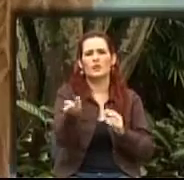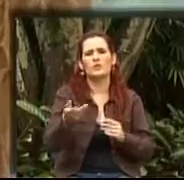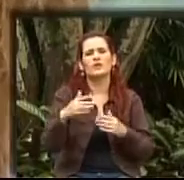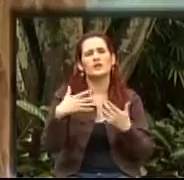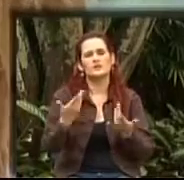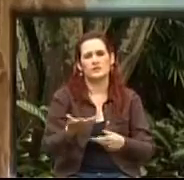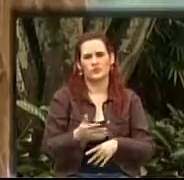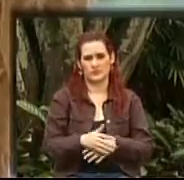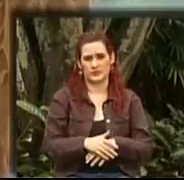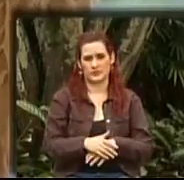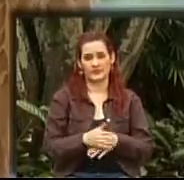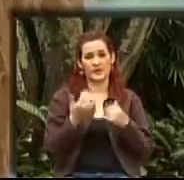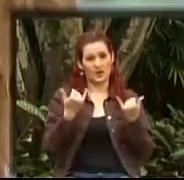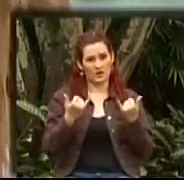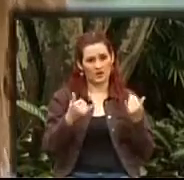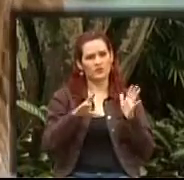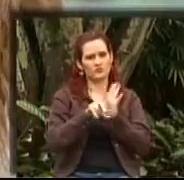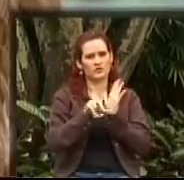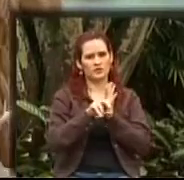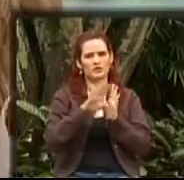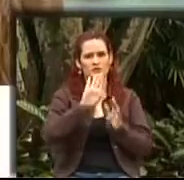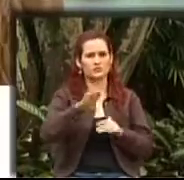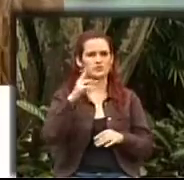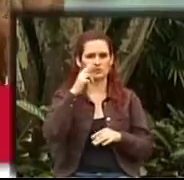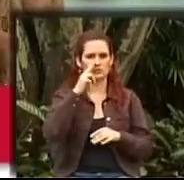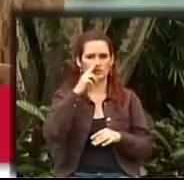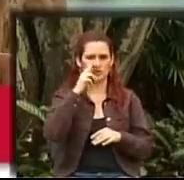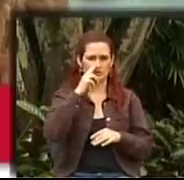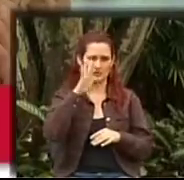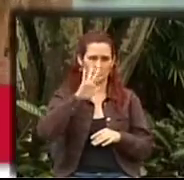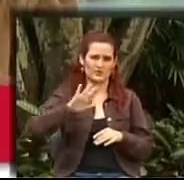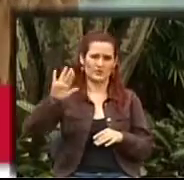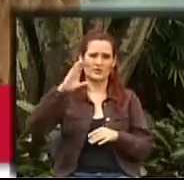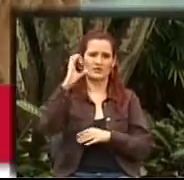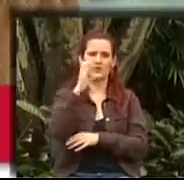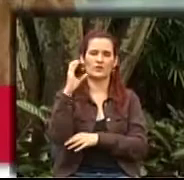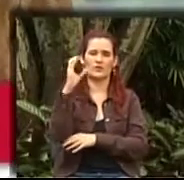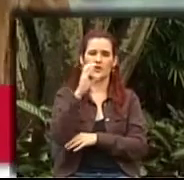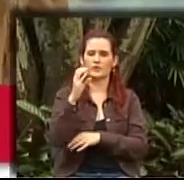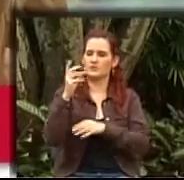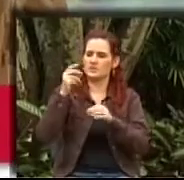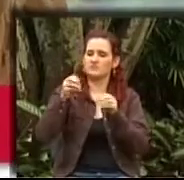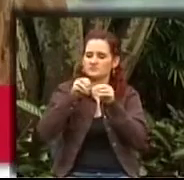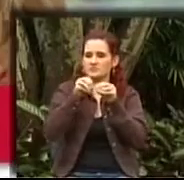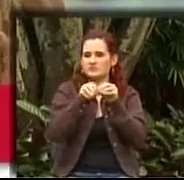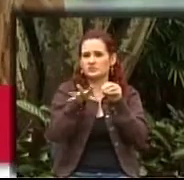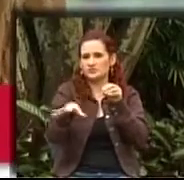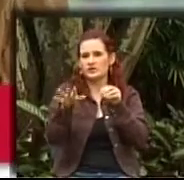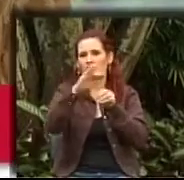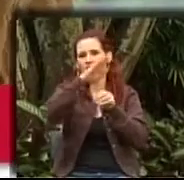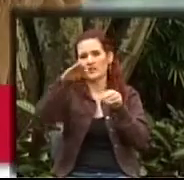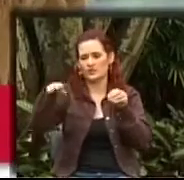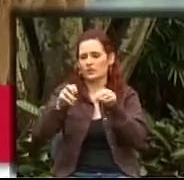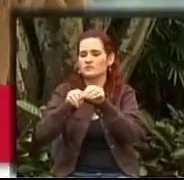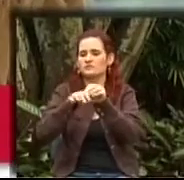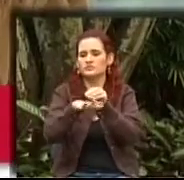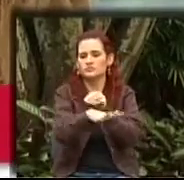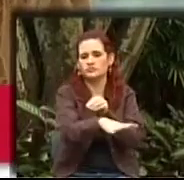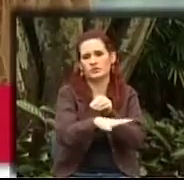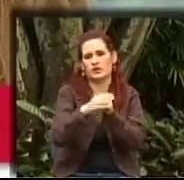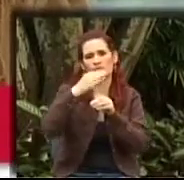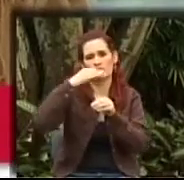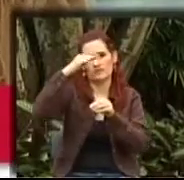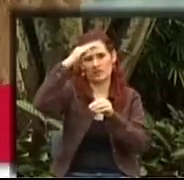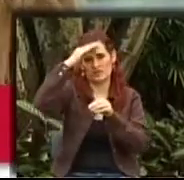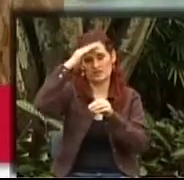pública en discapacidad desde el nivel nacional y cómo nos articulamos desde lo nacional a lo municipal. Pero también nosotros en Medellín tenemos un acuerdo, que